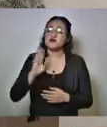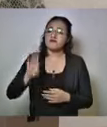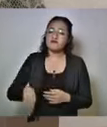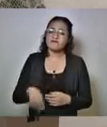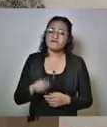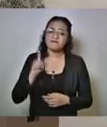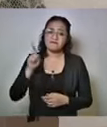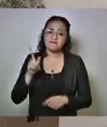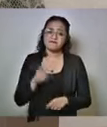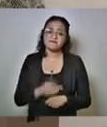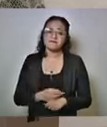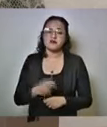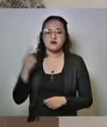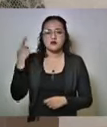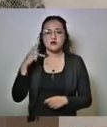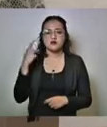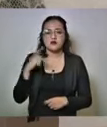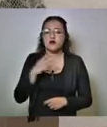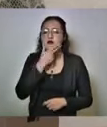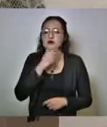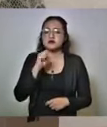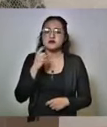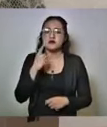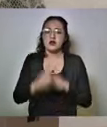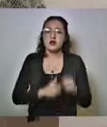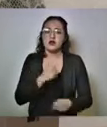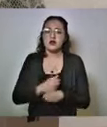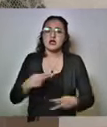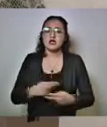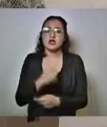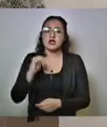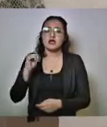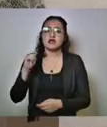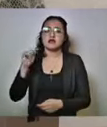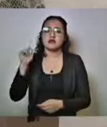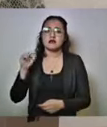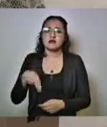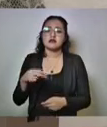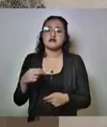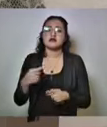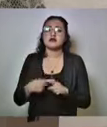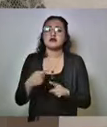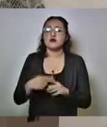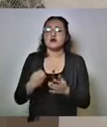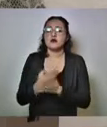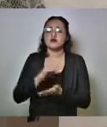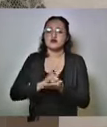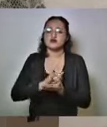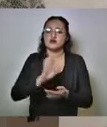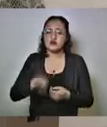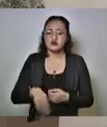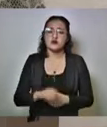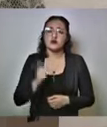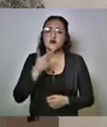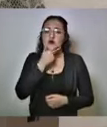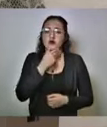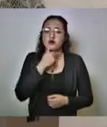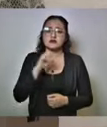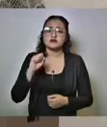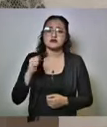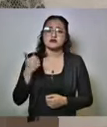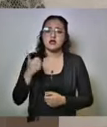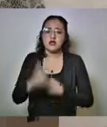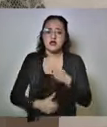poblanos, un masculino de 61 años, oriundo de Acatlán, quien falleció en Manhattan, Nueva York, otro masculino de